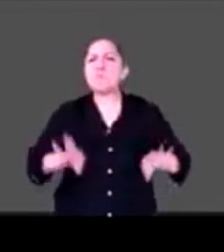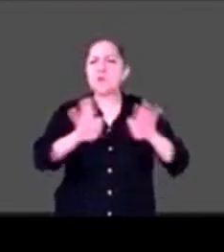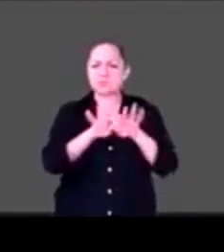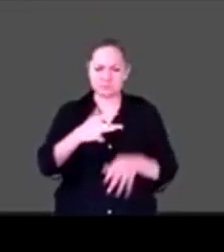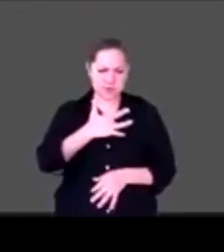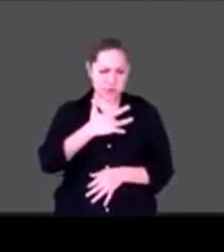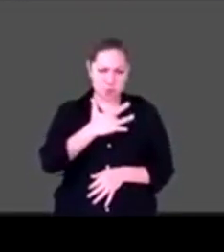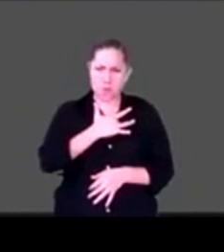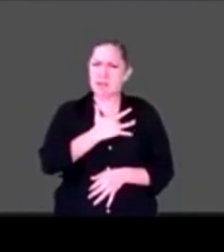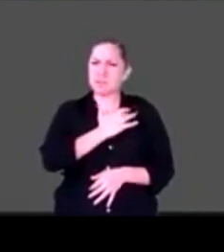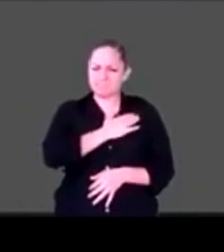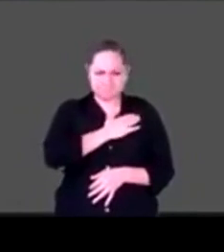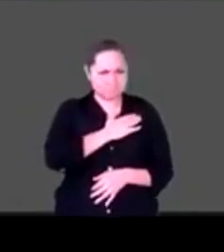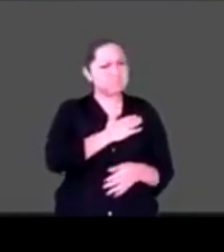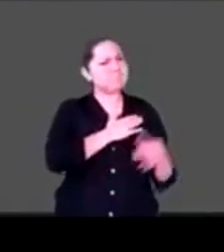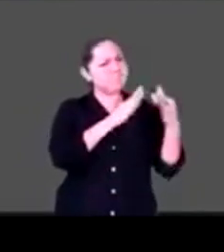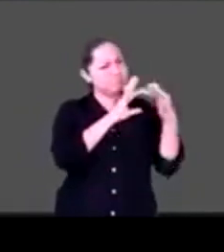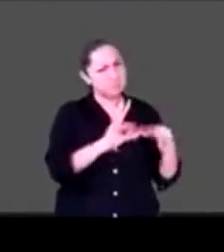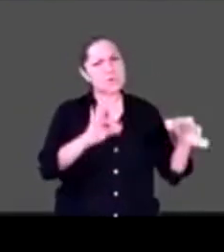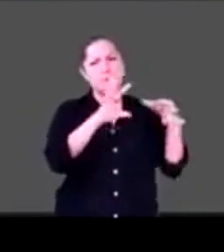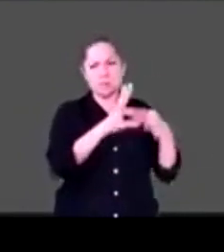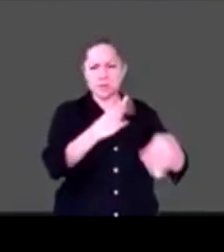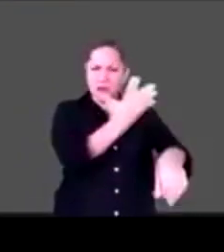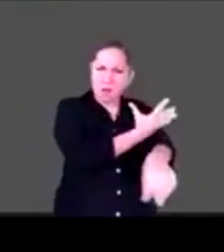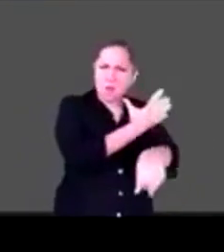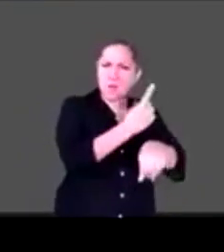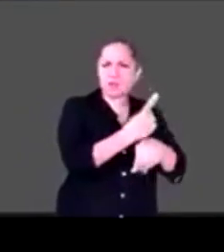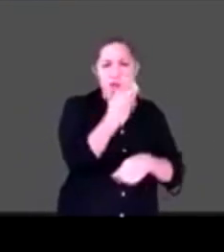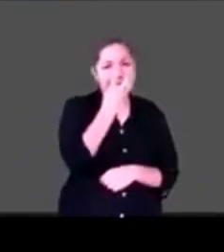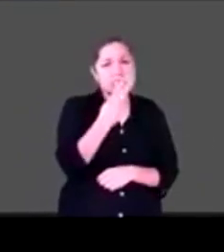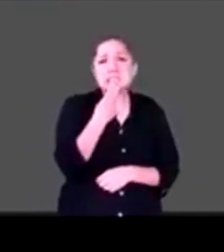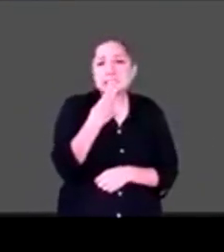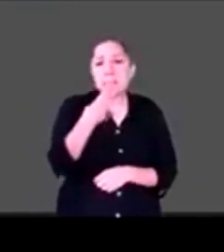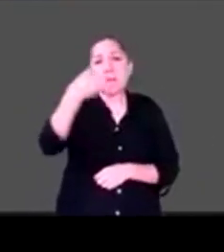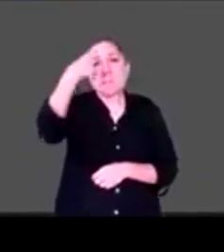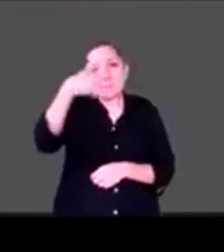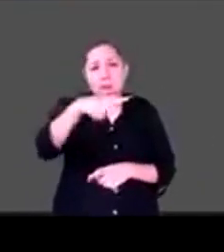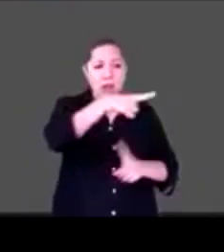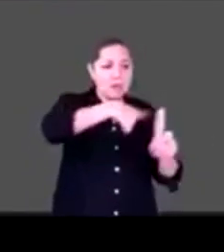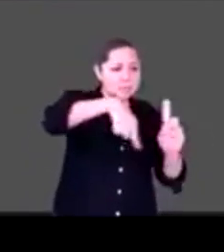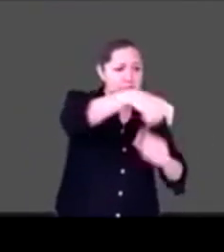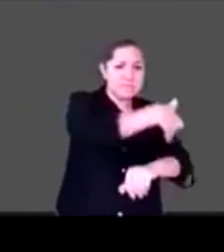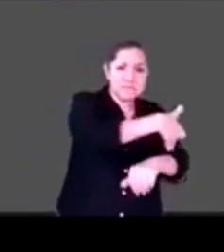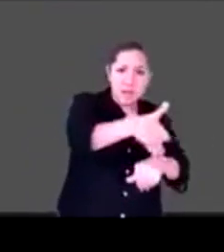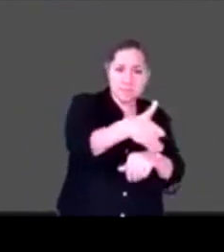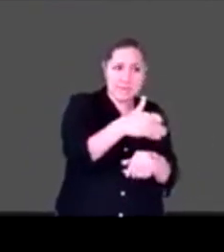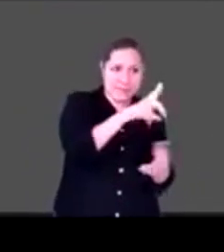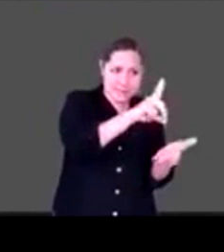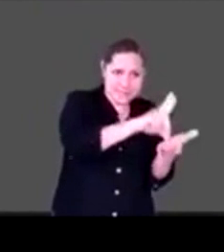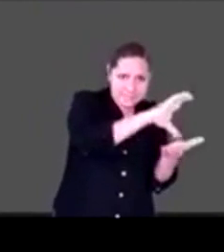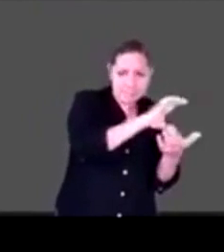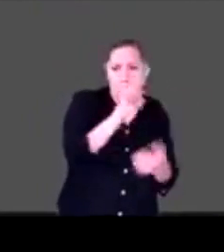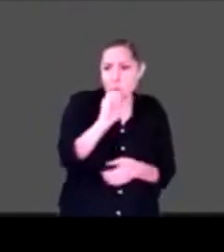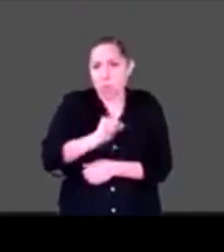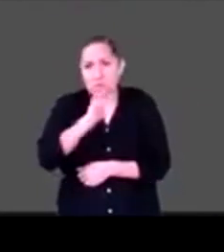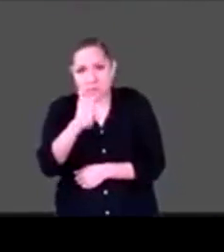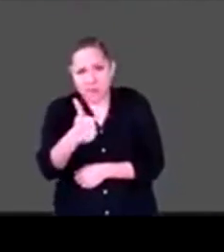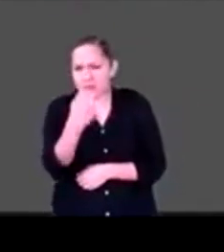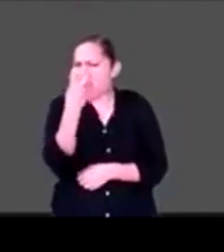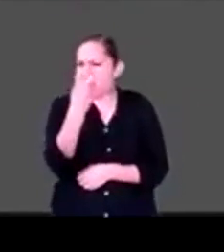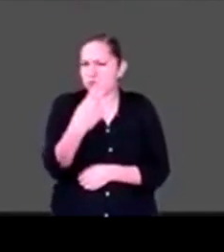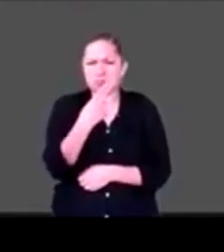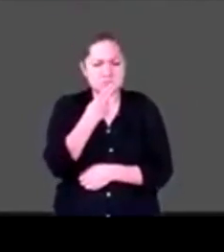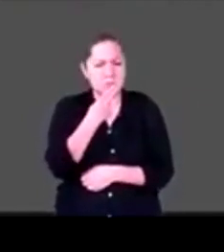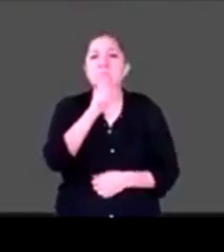familia, con y sin discapacidad. Por otro lado, hay maneras súper concretas como una herramienta si les sirve.